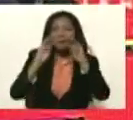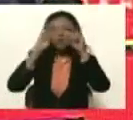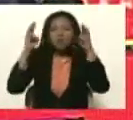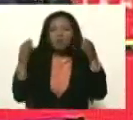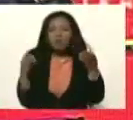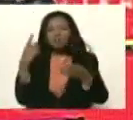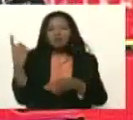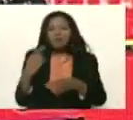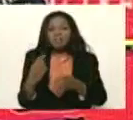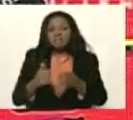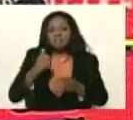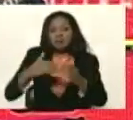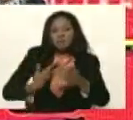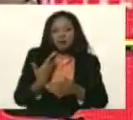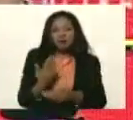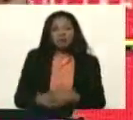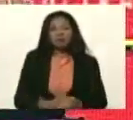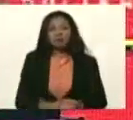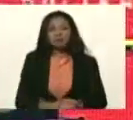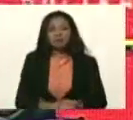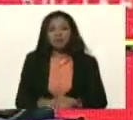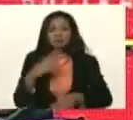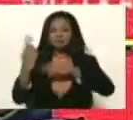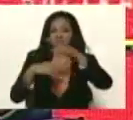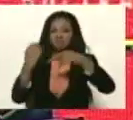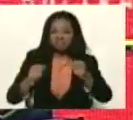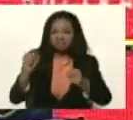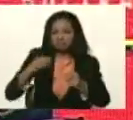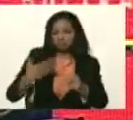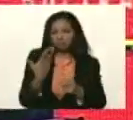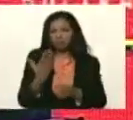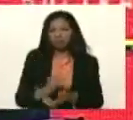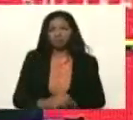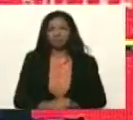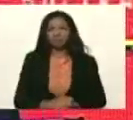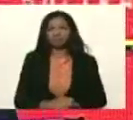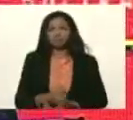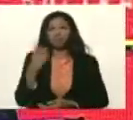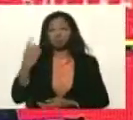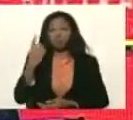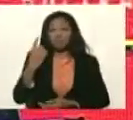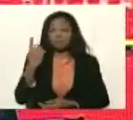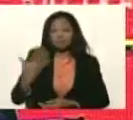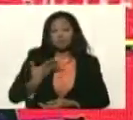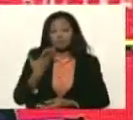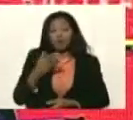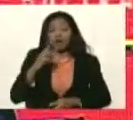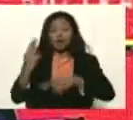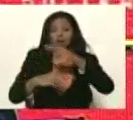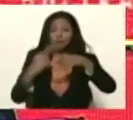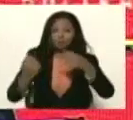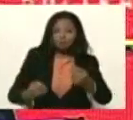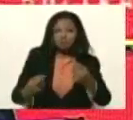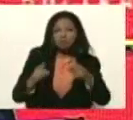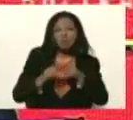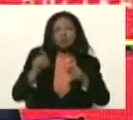solo posibles, en revolución, solo posibles, en revolución,